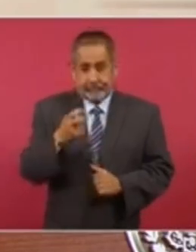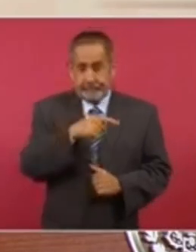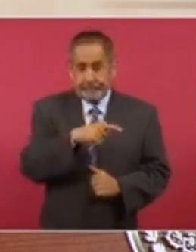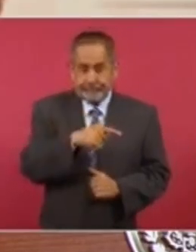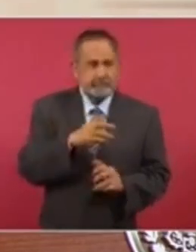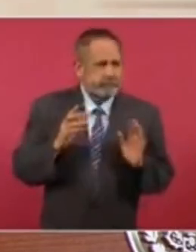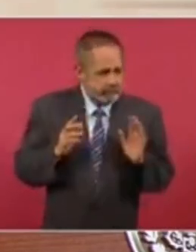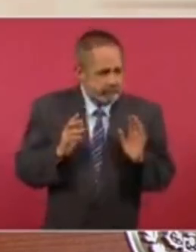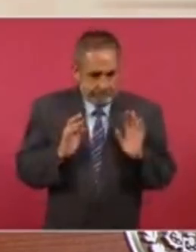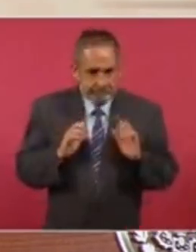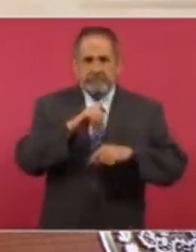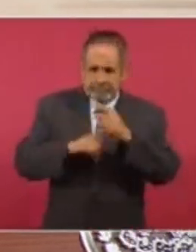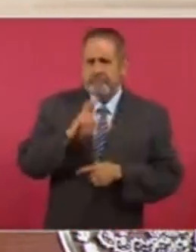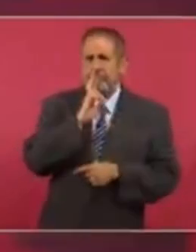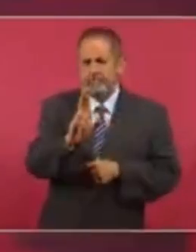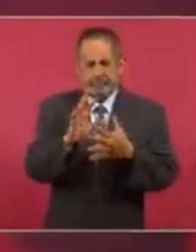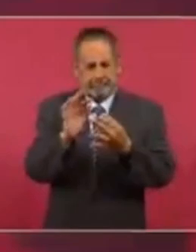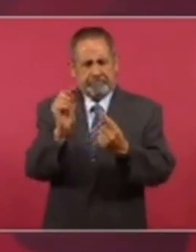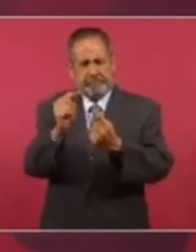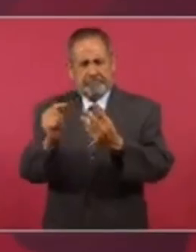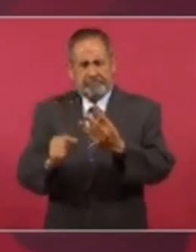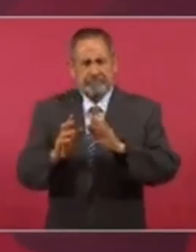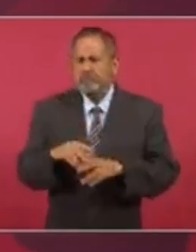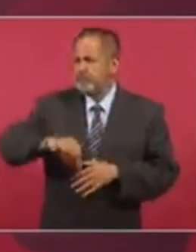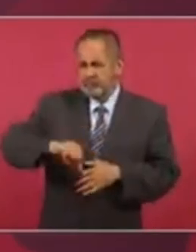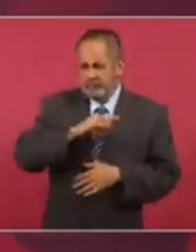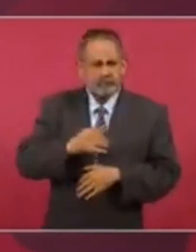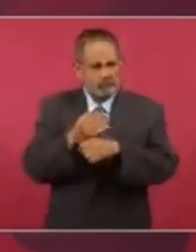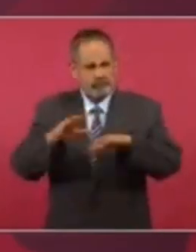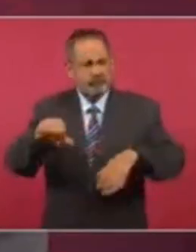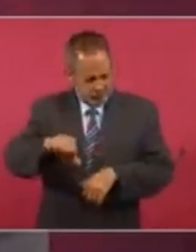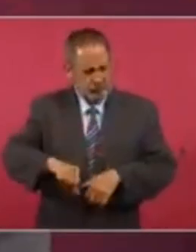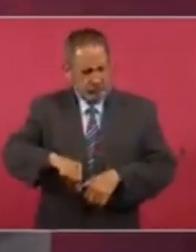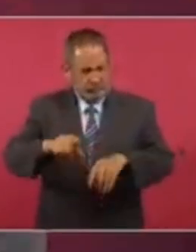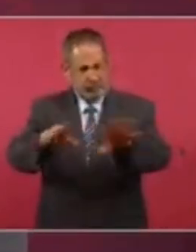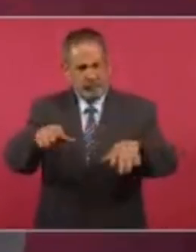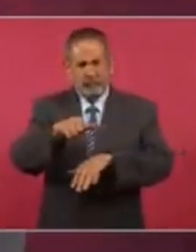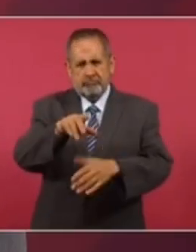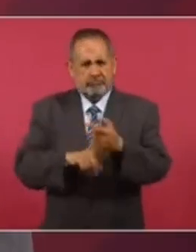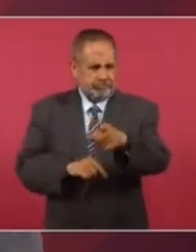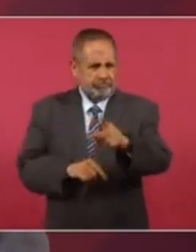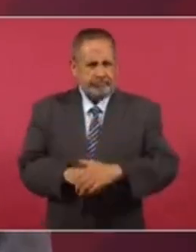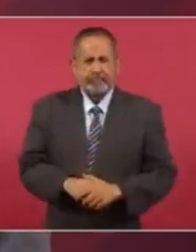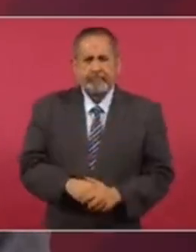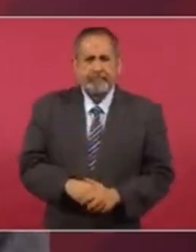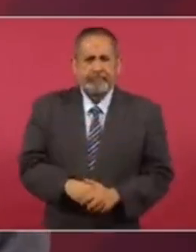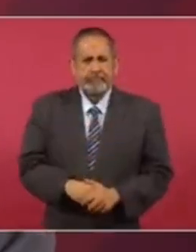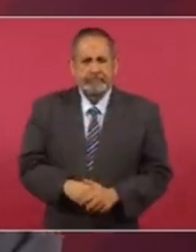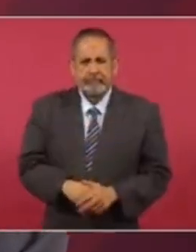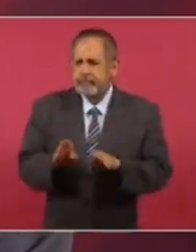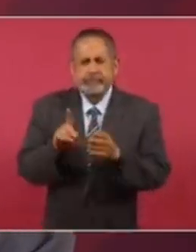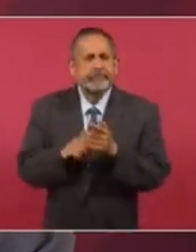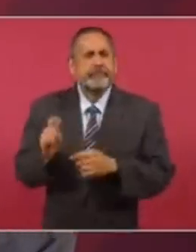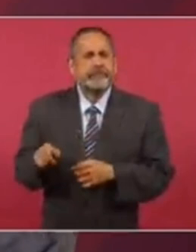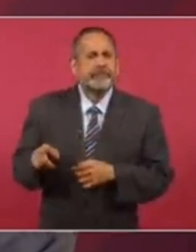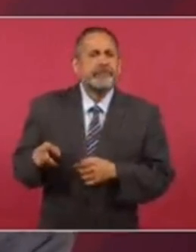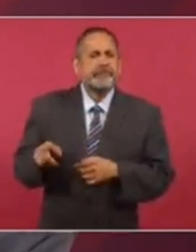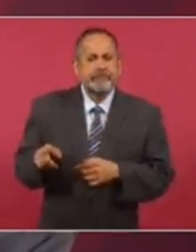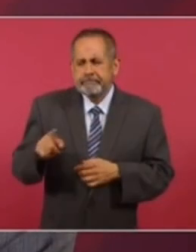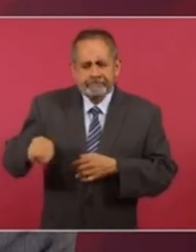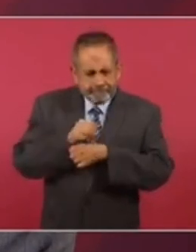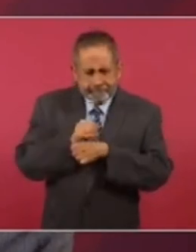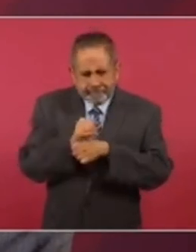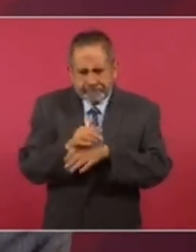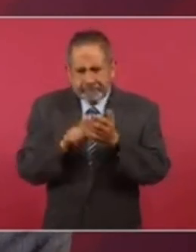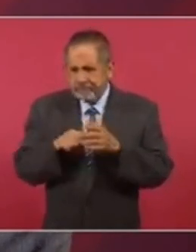ahí, pues nosotros podemos decir, y hoy mismo vamos a informar sobre cómo se hace la